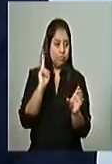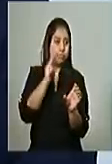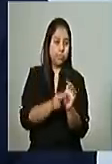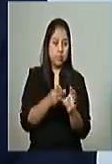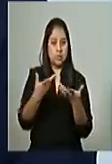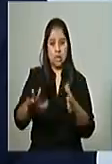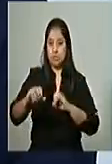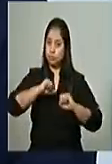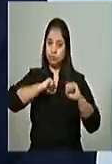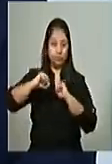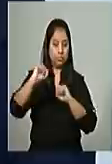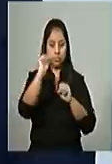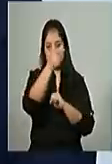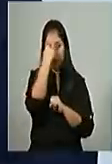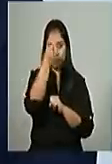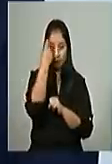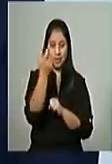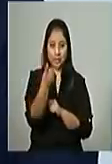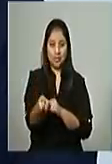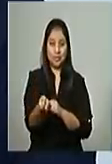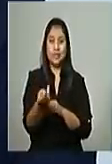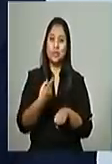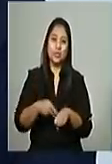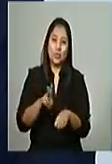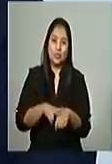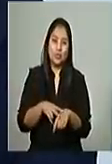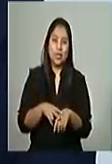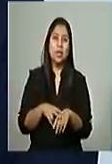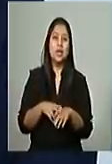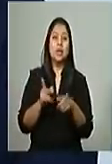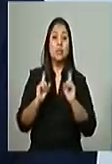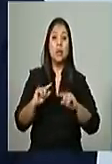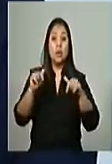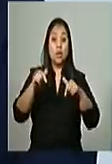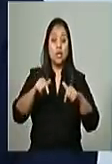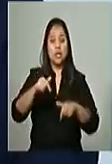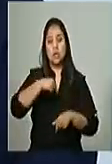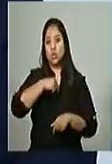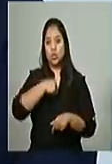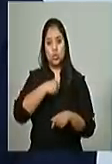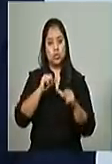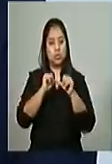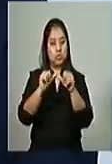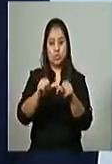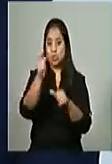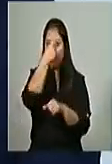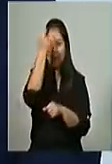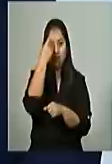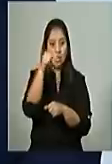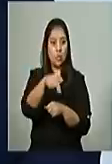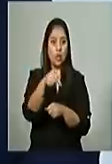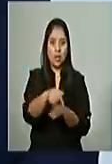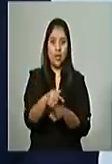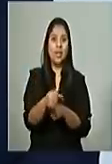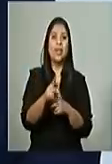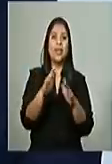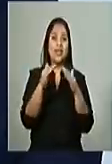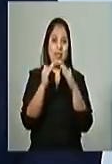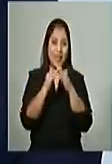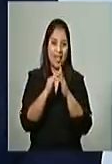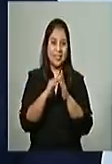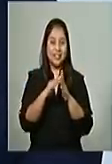actividad normal. Mientras tanto, sigo trabajando, dando el máximo por teletrabajo,